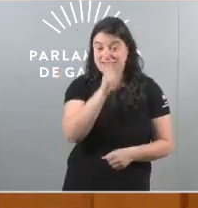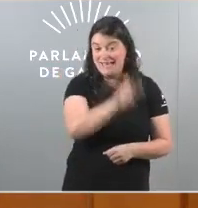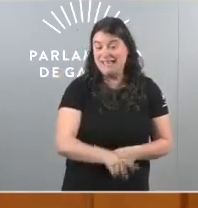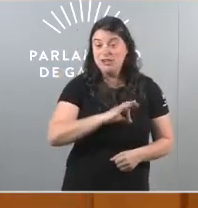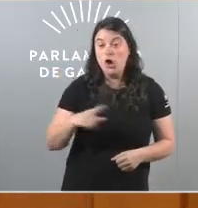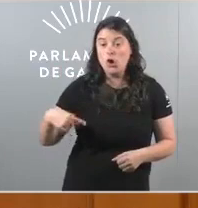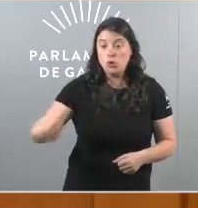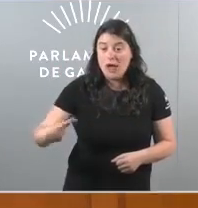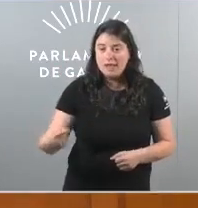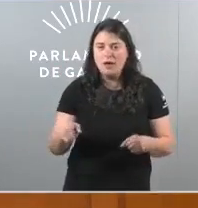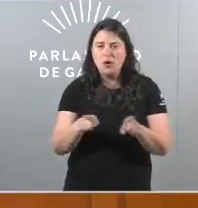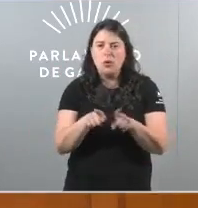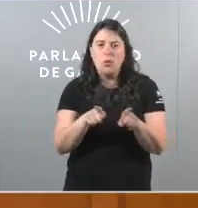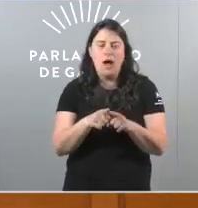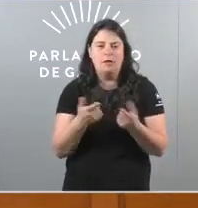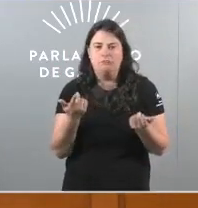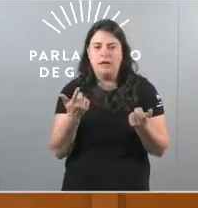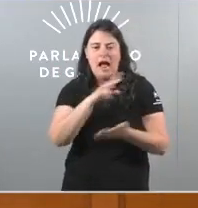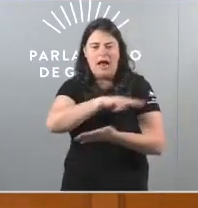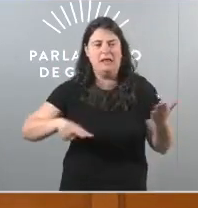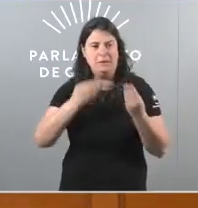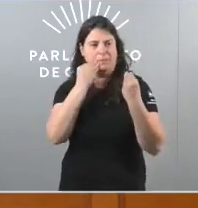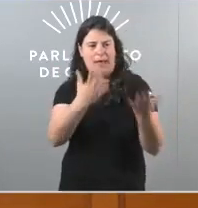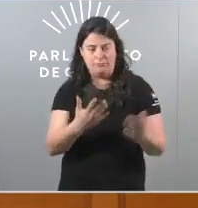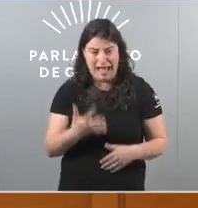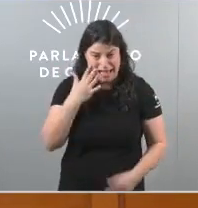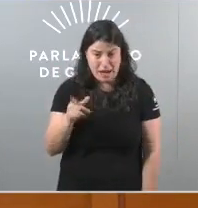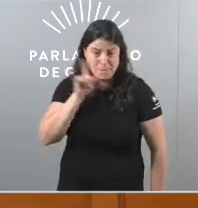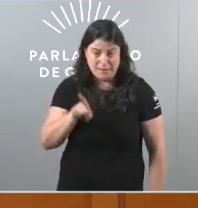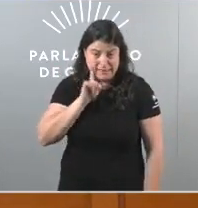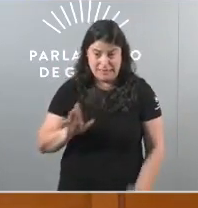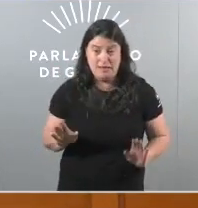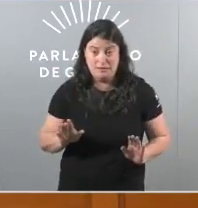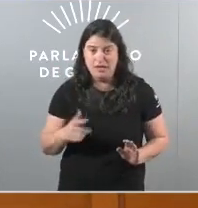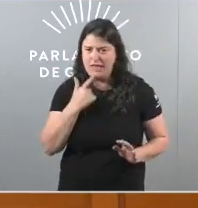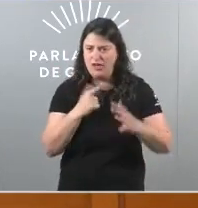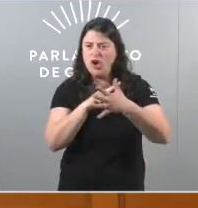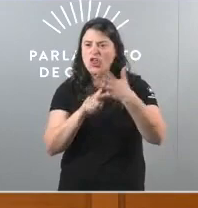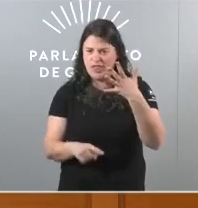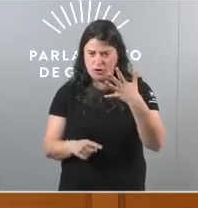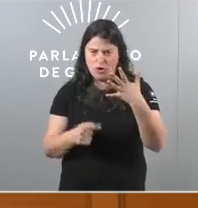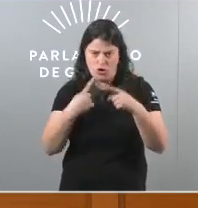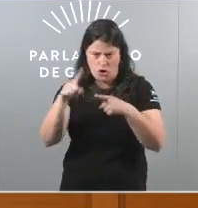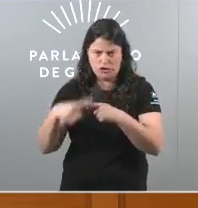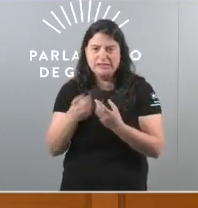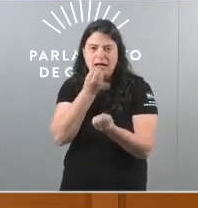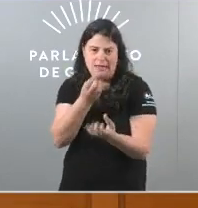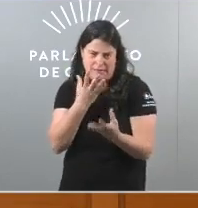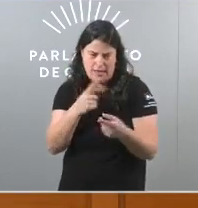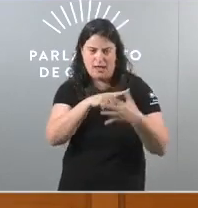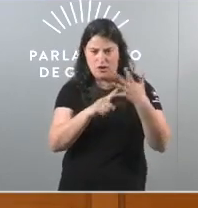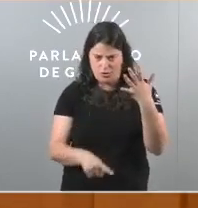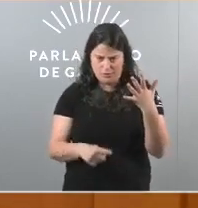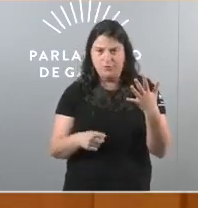unha Galiza sin cargas é mentira e vou a retratarles en cinco cifras a enorme carga que